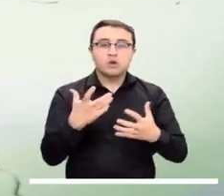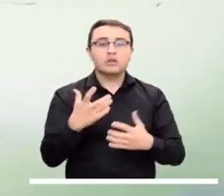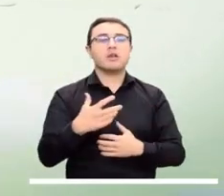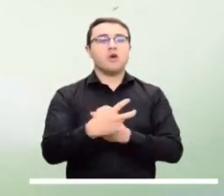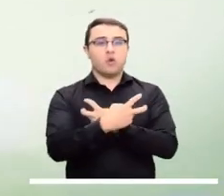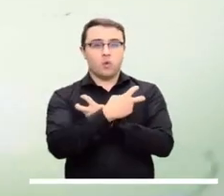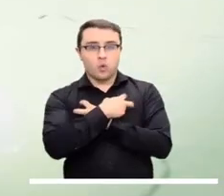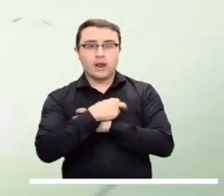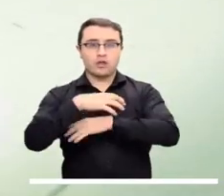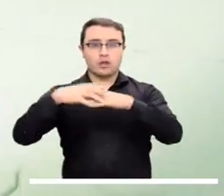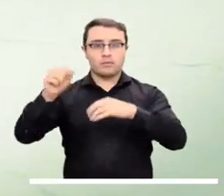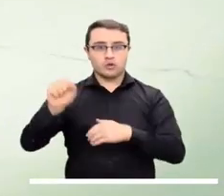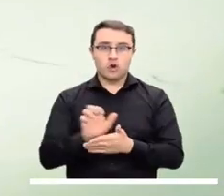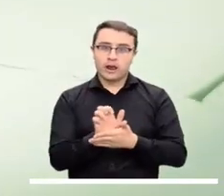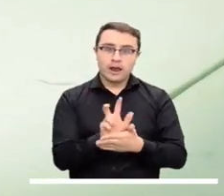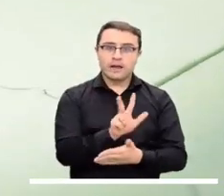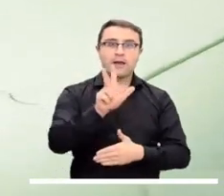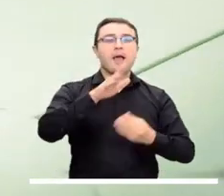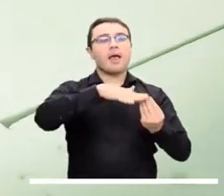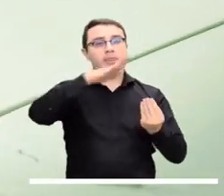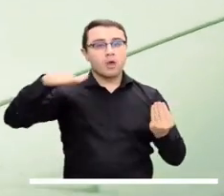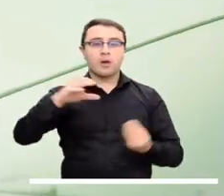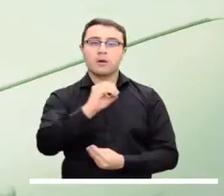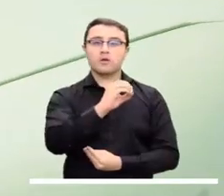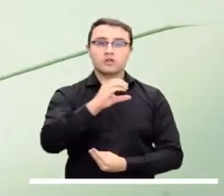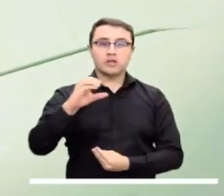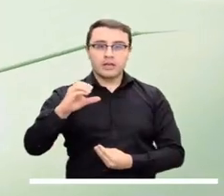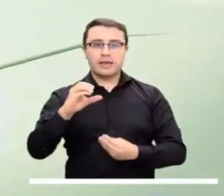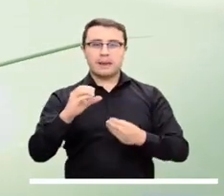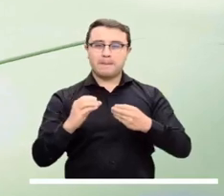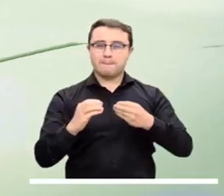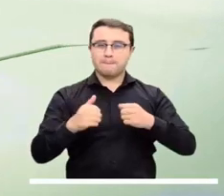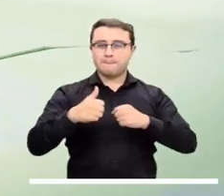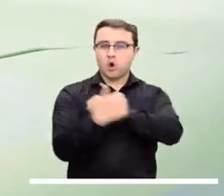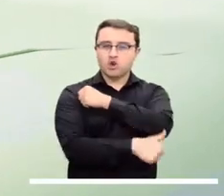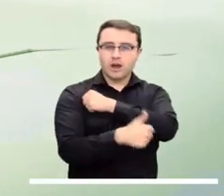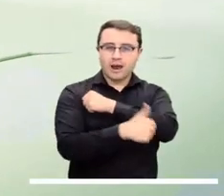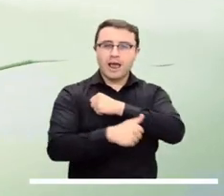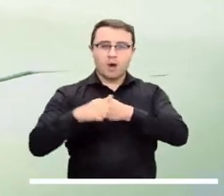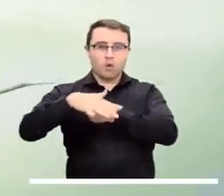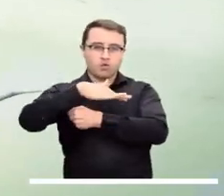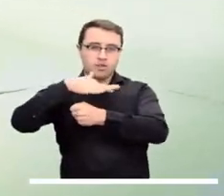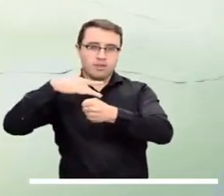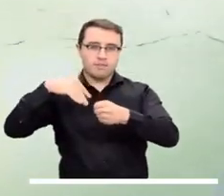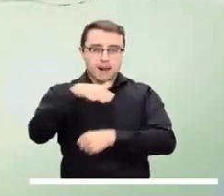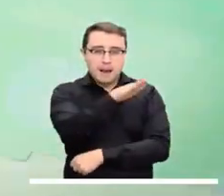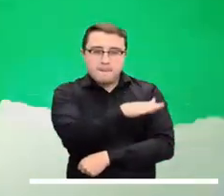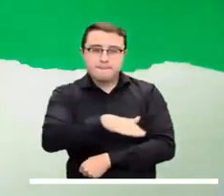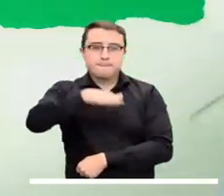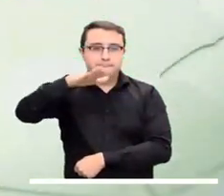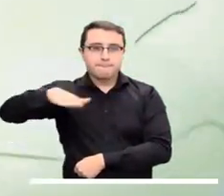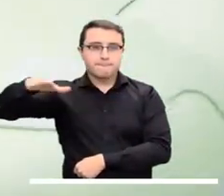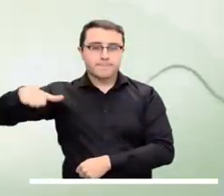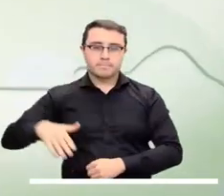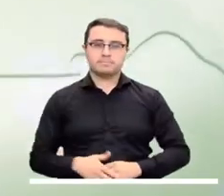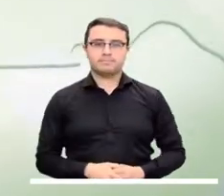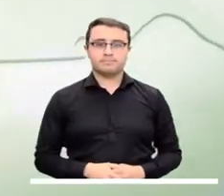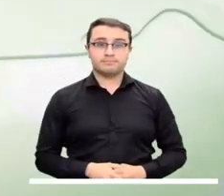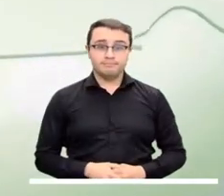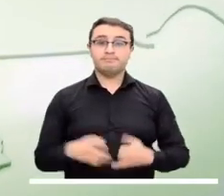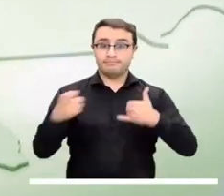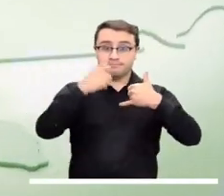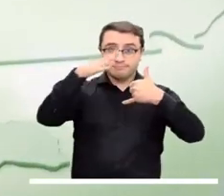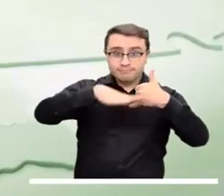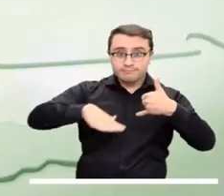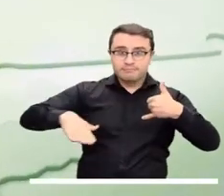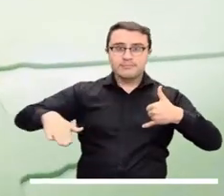intensas de los Andes se prevén en Huila, el sur de Tolima, el eje Cafetero, occidente de Antioquia y el altiplano Kundiboyacense. Ahora vamos